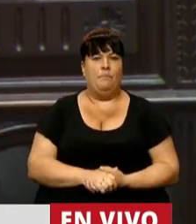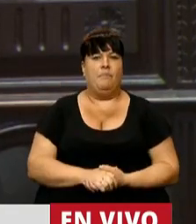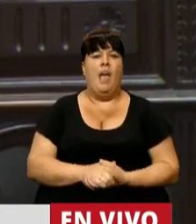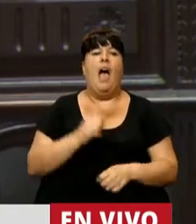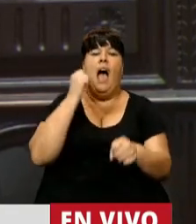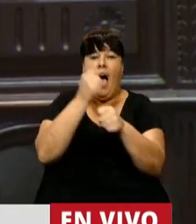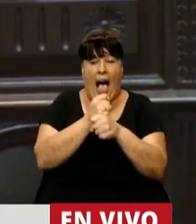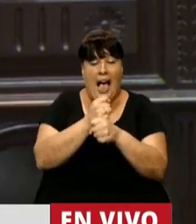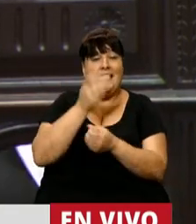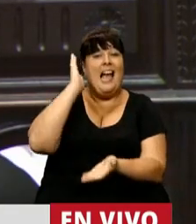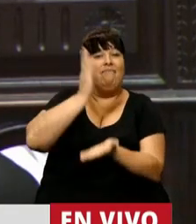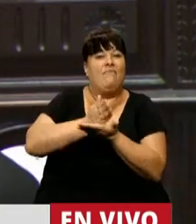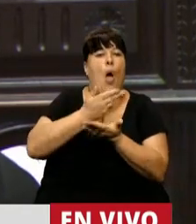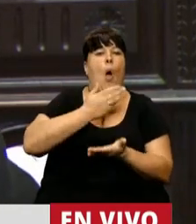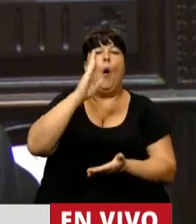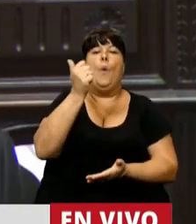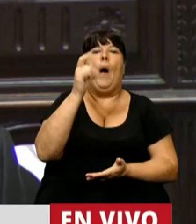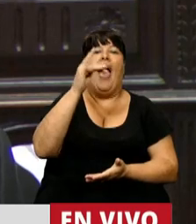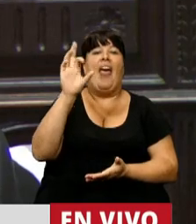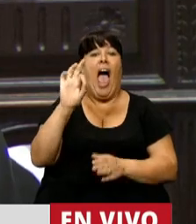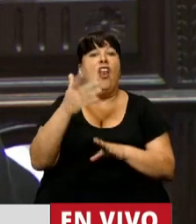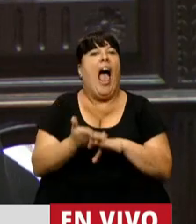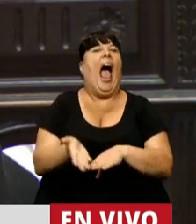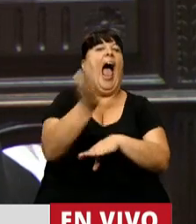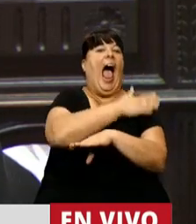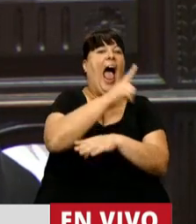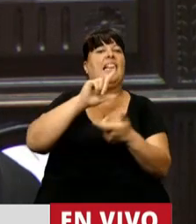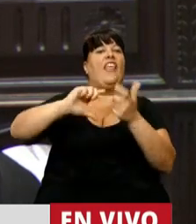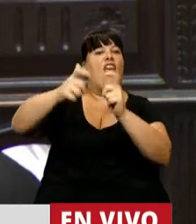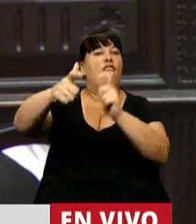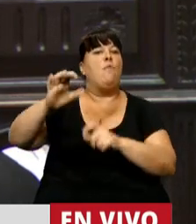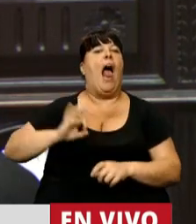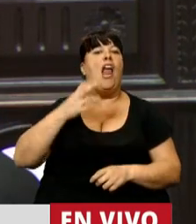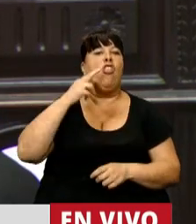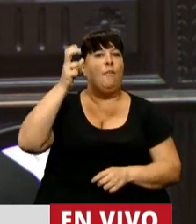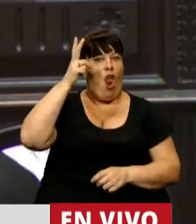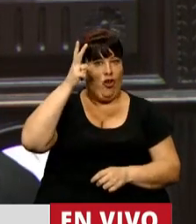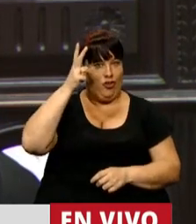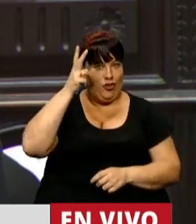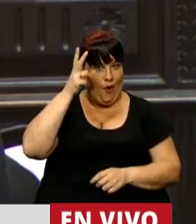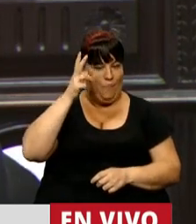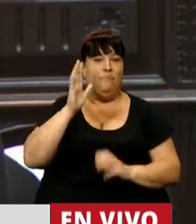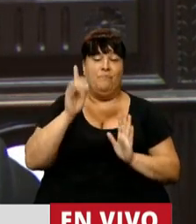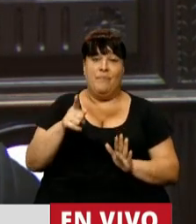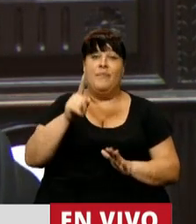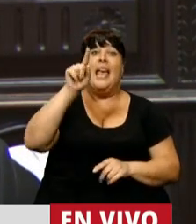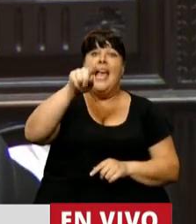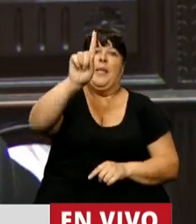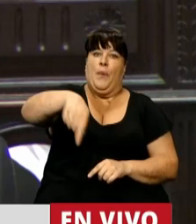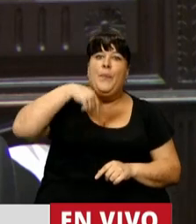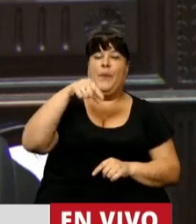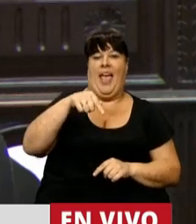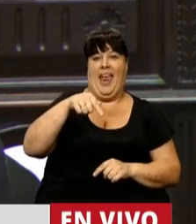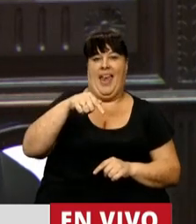Inclusive, el fallo Badaro es anterior a la fórmula del año 2008. Es más, es el origen